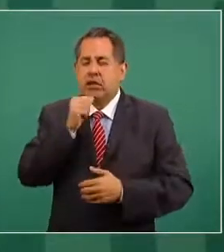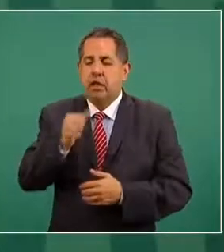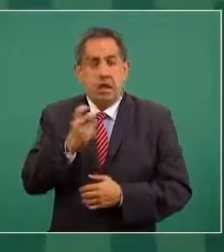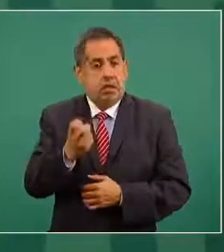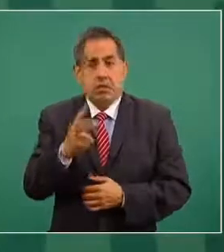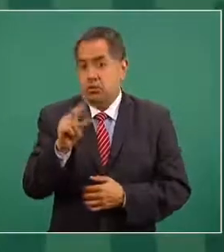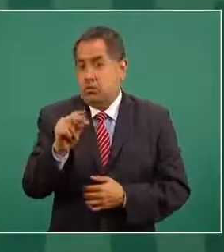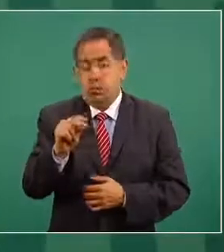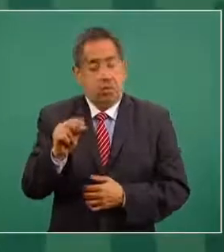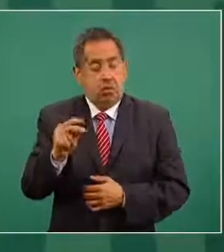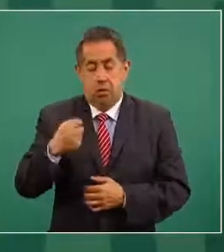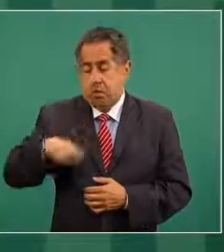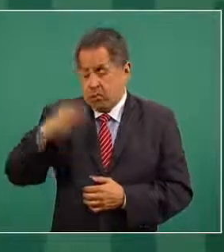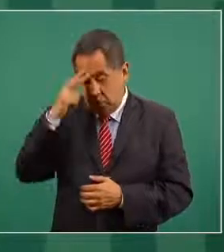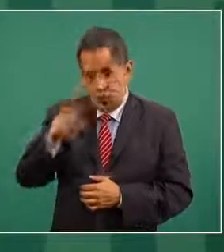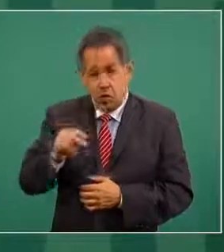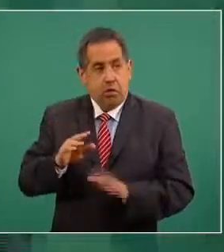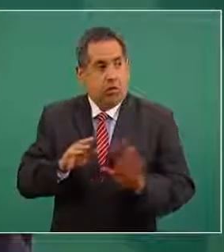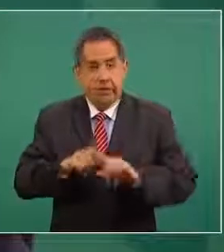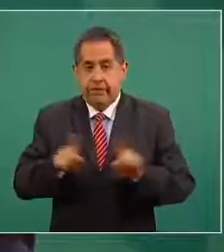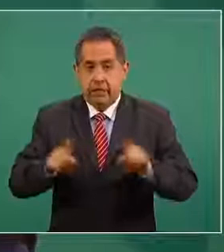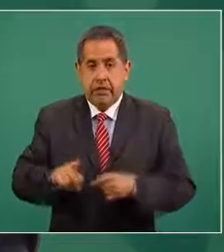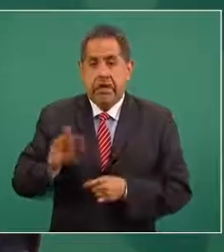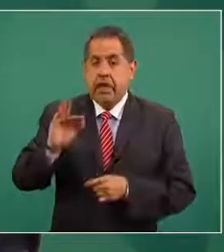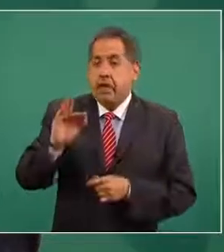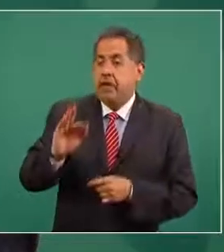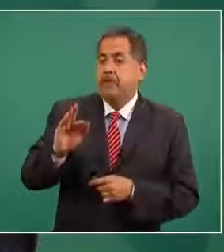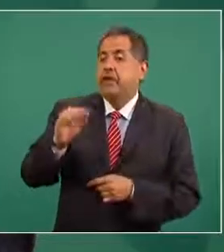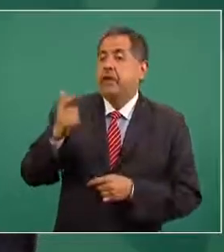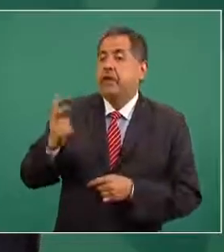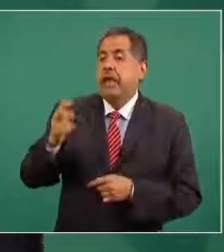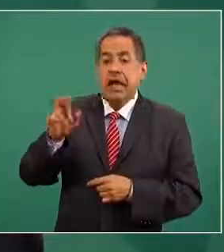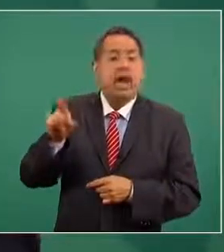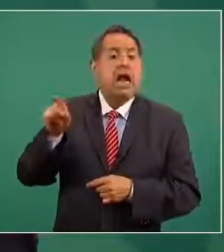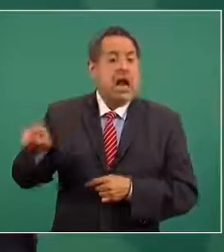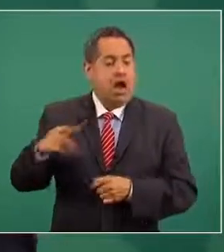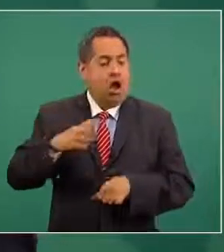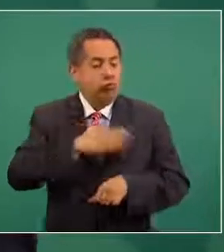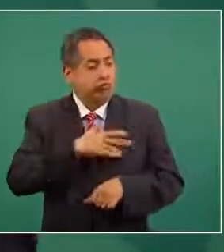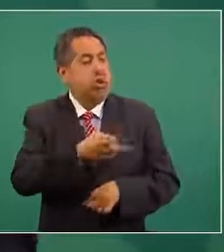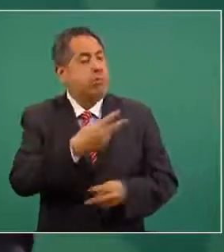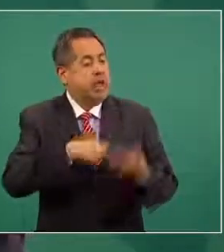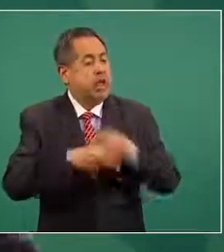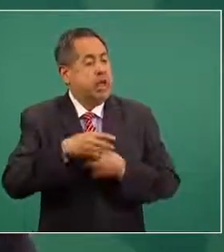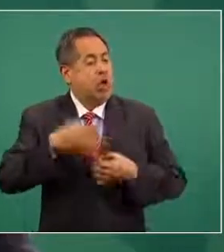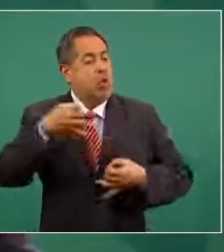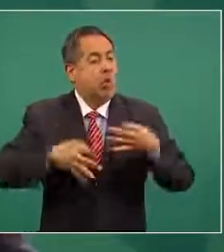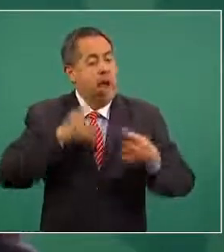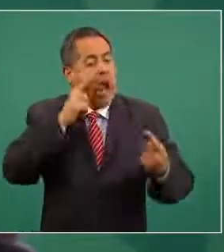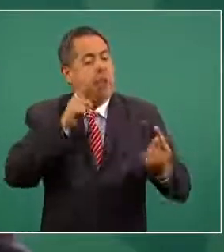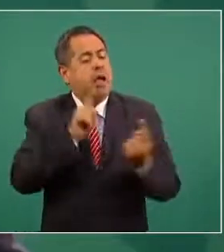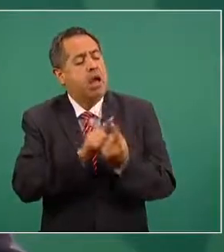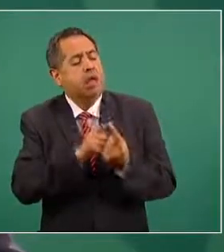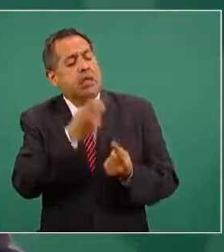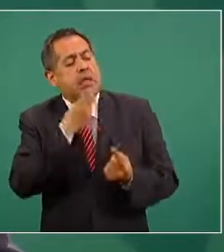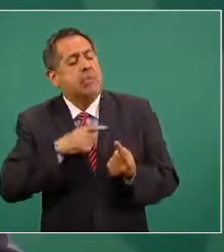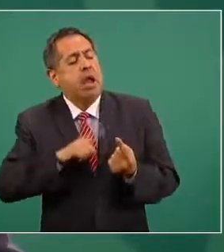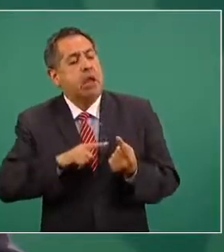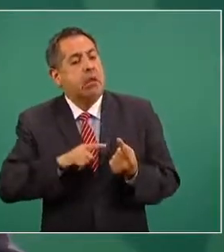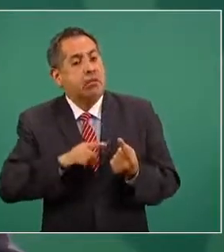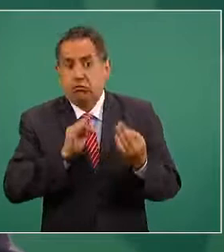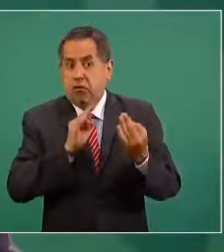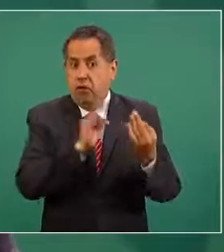Pero ojo, lo que hizo la Fiscalía es citar a comparecer a Cienfuegos. Lo que nos informa la Fiscalía